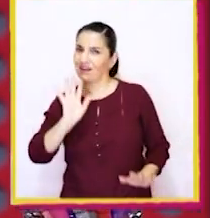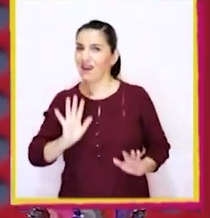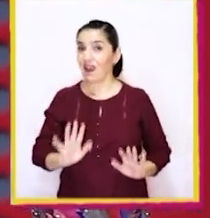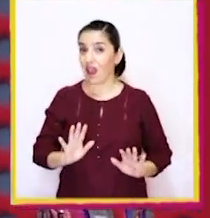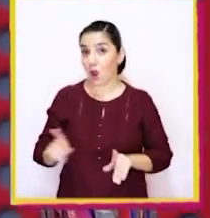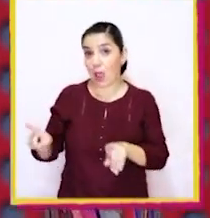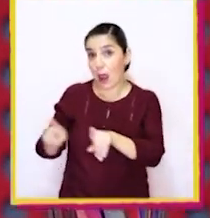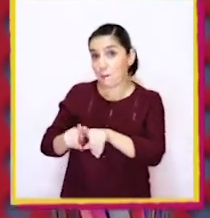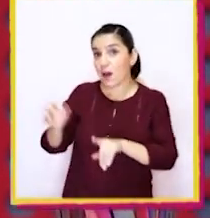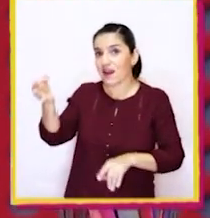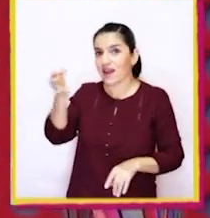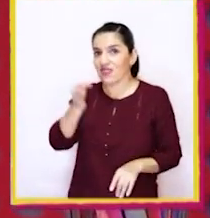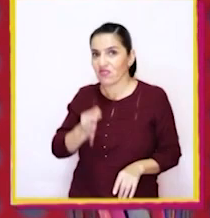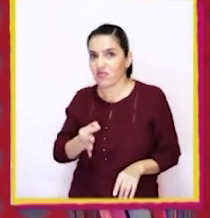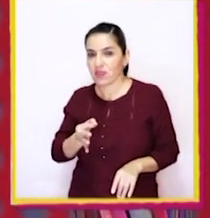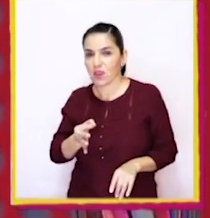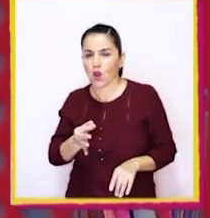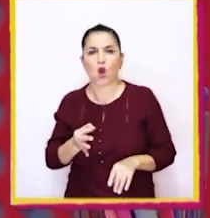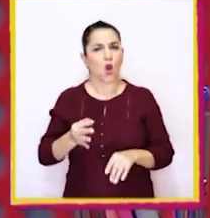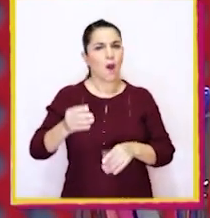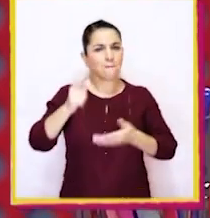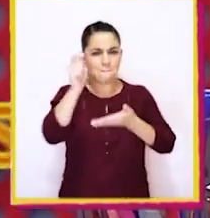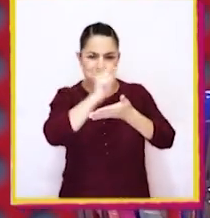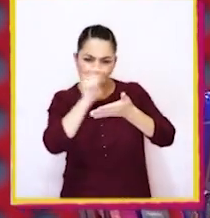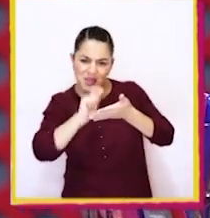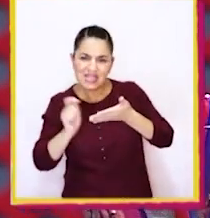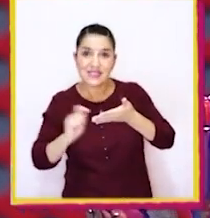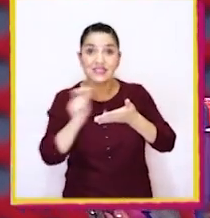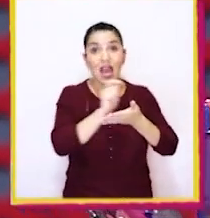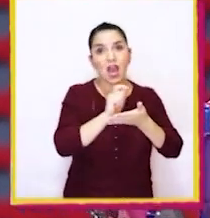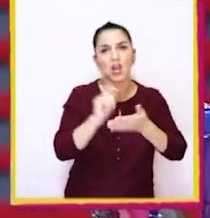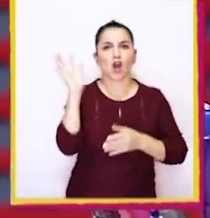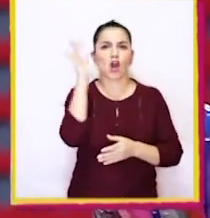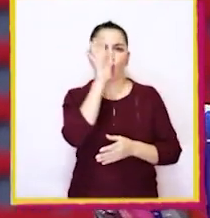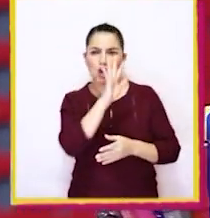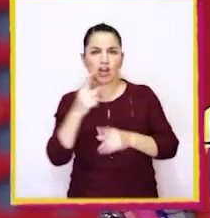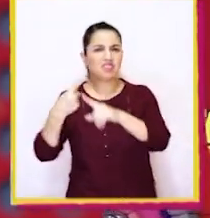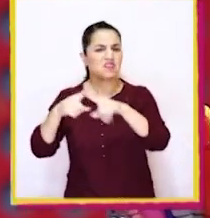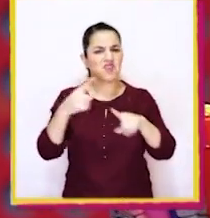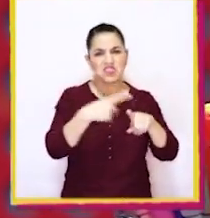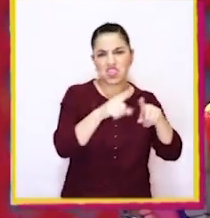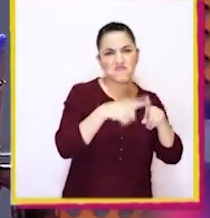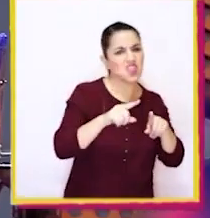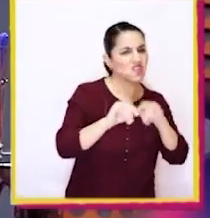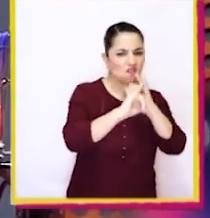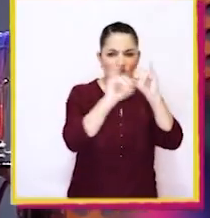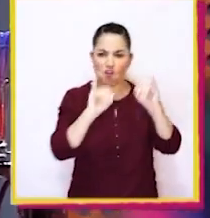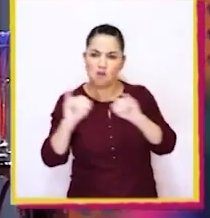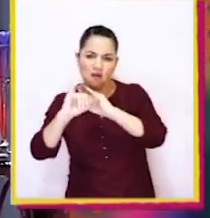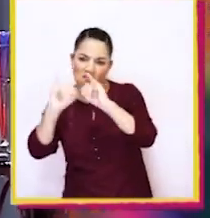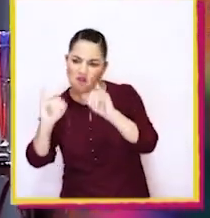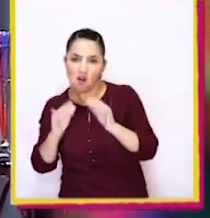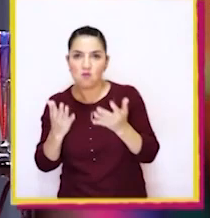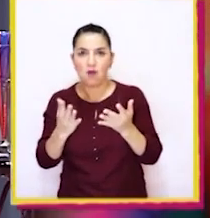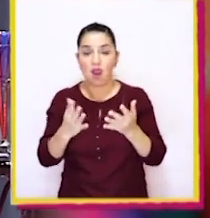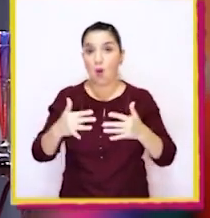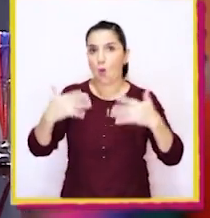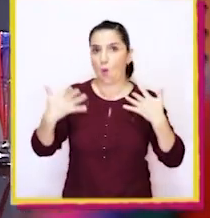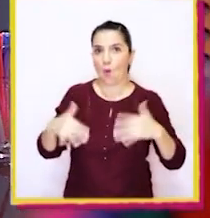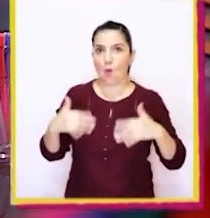curioso. Mi hermana dice que debemos pintar las figuras geométricas con distintos colores. Entonces,